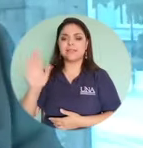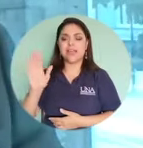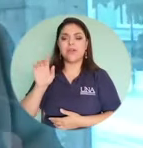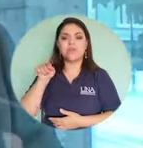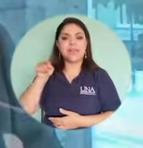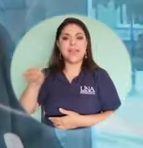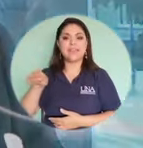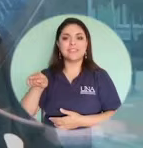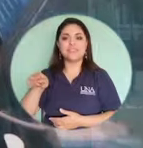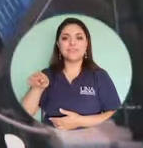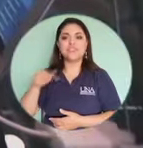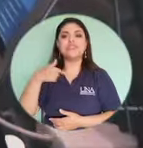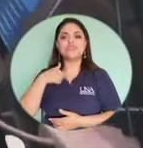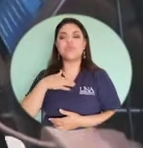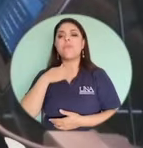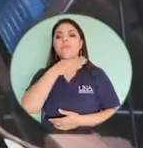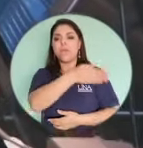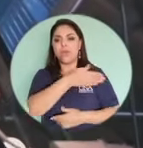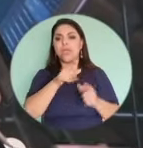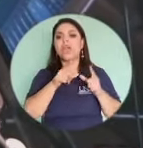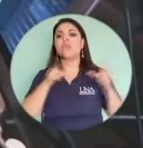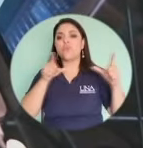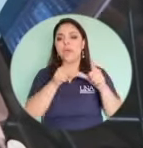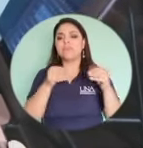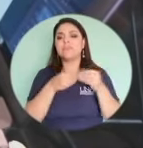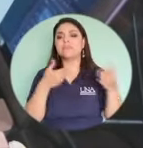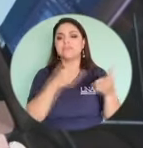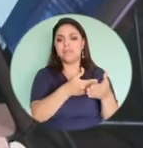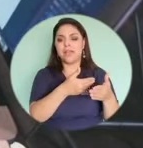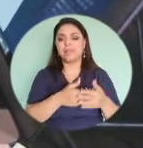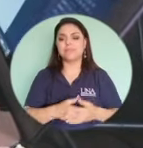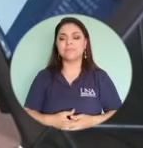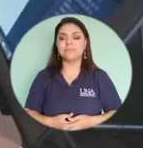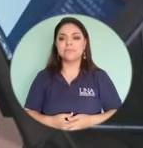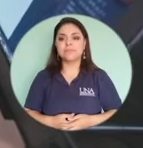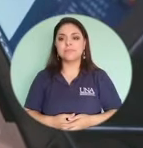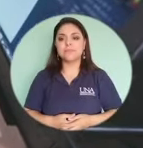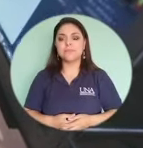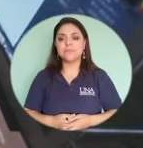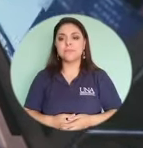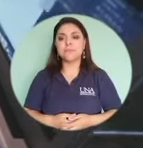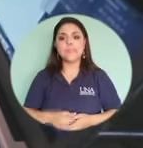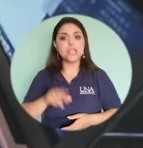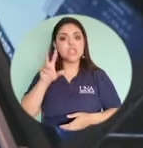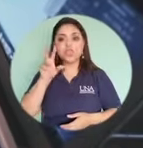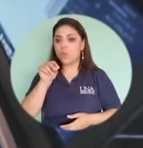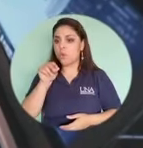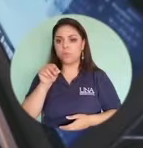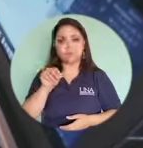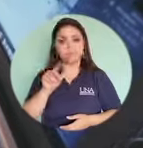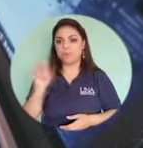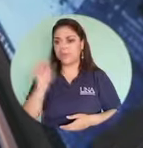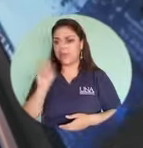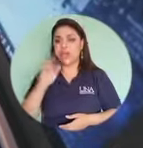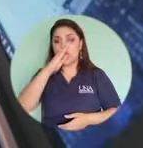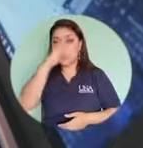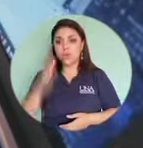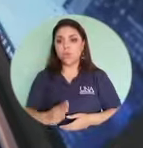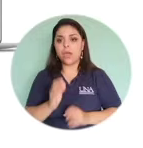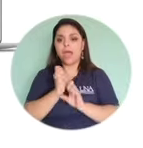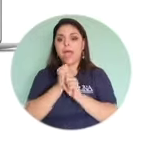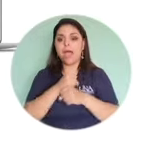que decir es, gracias, yo me acudo a la sucursal más cercana para realizar ese trámite. Tampoco es recomendable